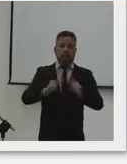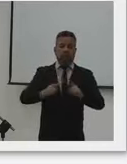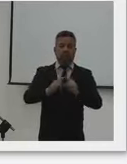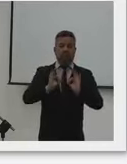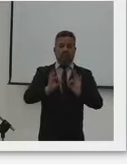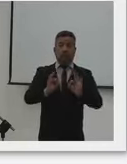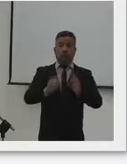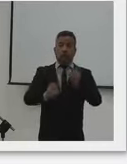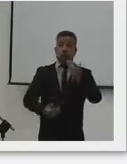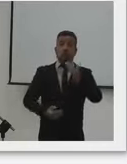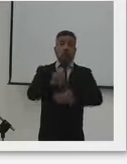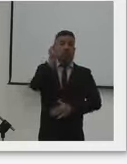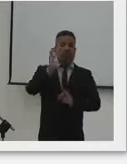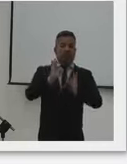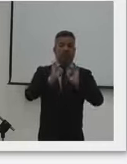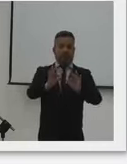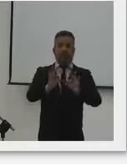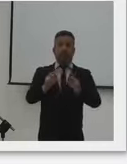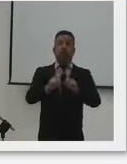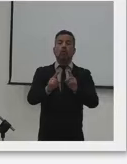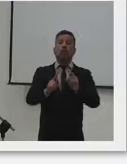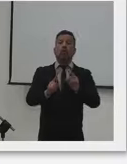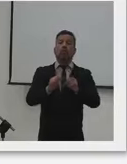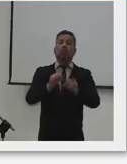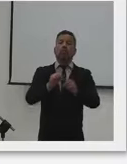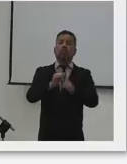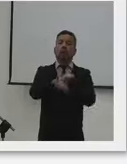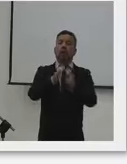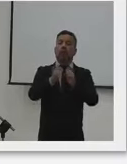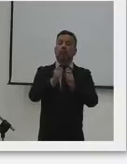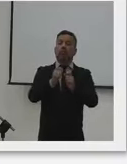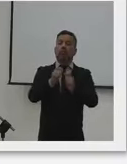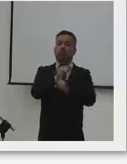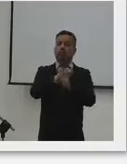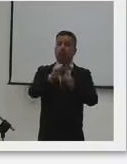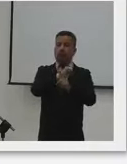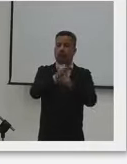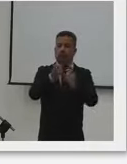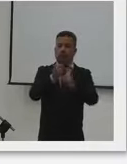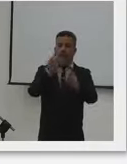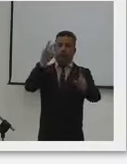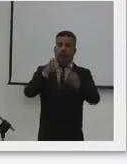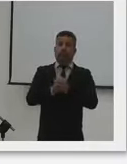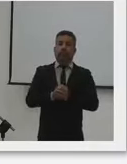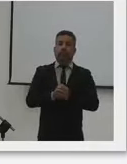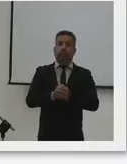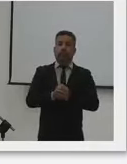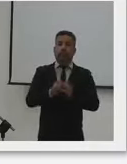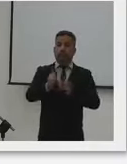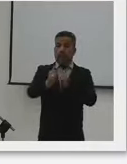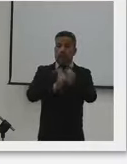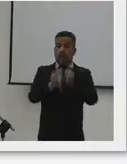disruptivo, un cambio innovador, pero ante todo un cambio de impacto social. El deporte hoy es la